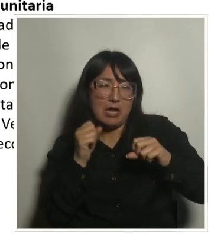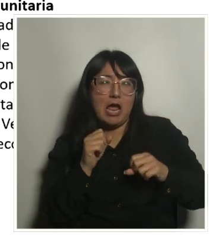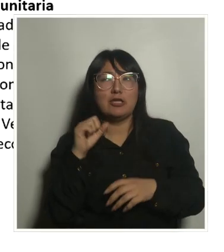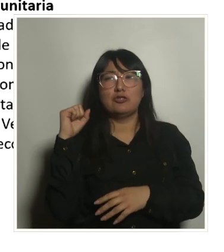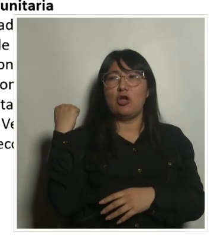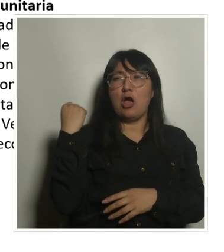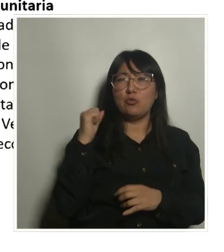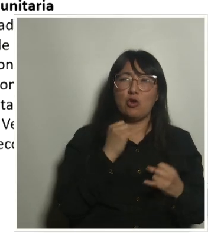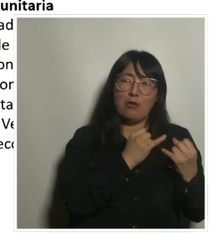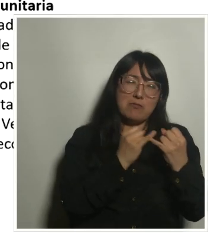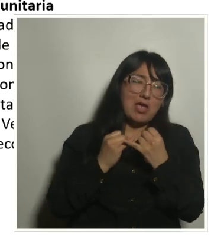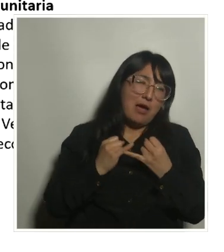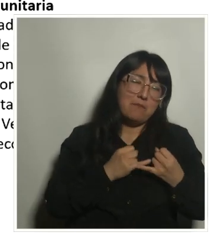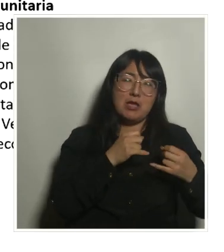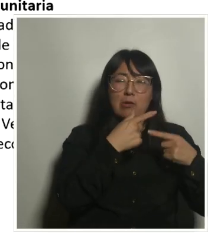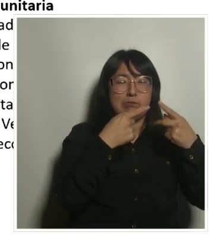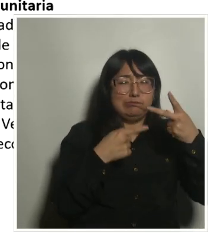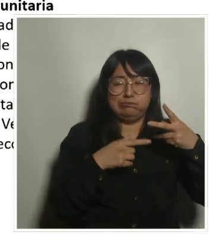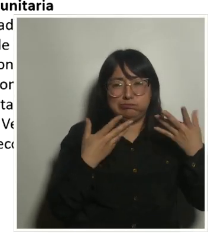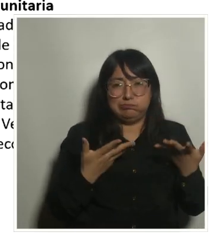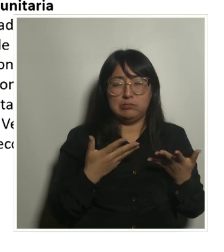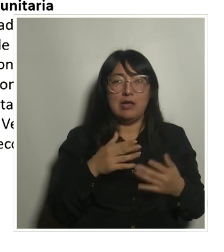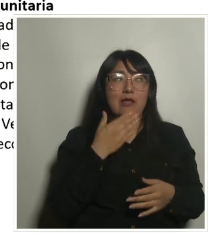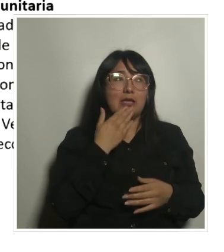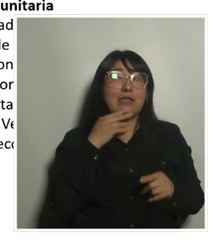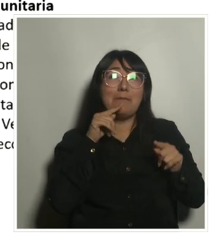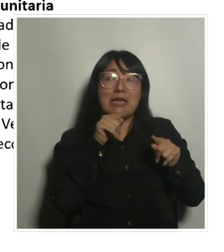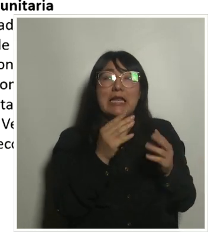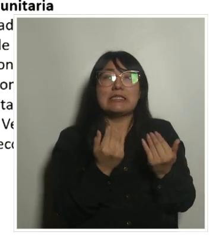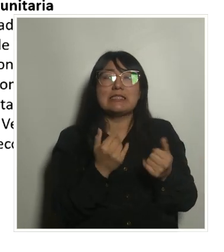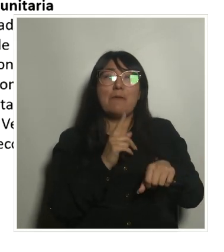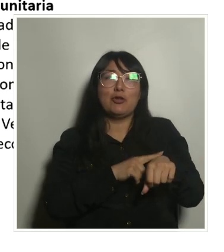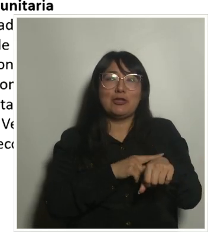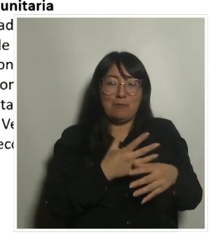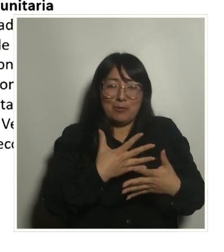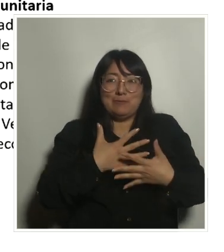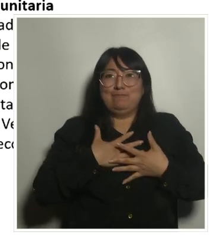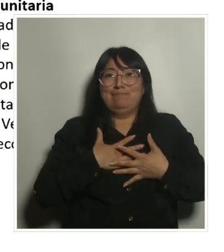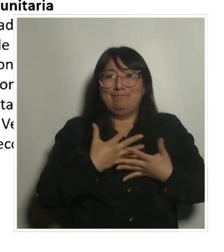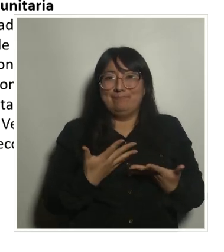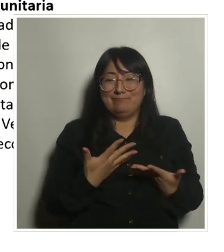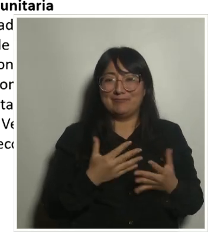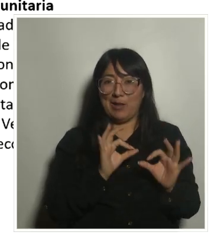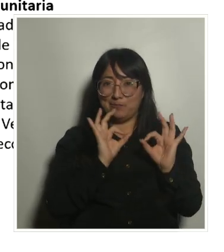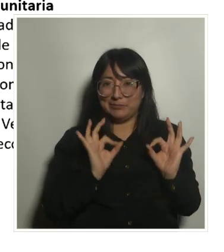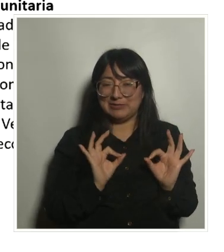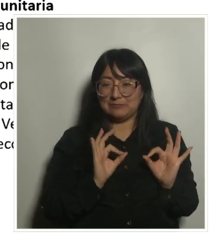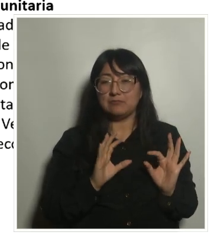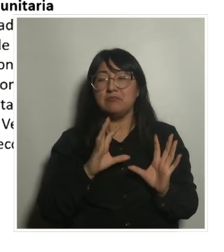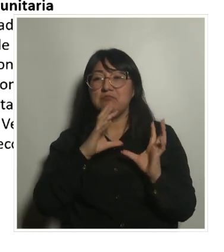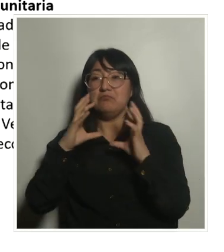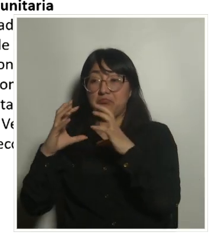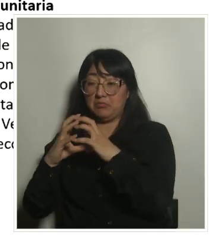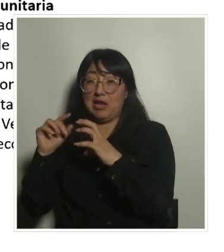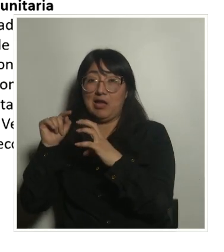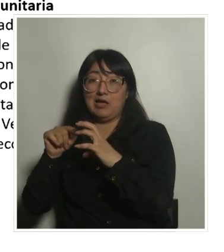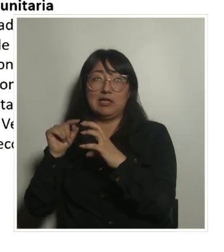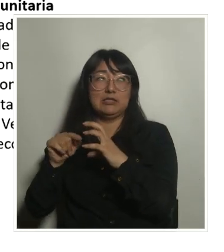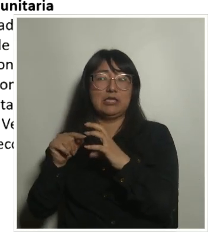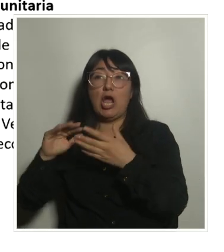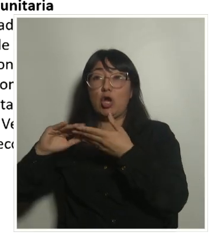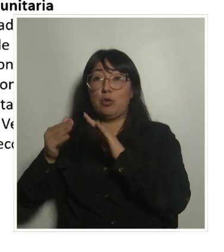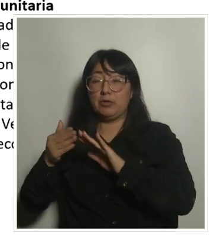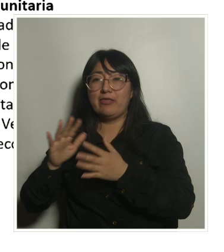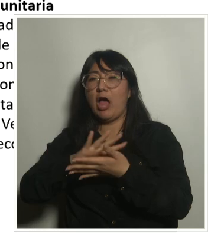etcétera, para lo cual necesitamos tener también un tiempo determinado, y la esfera comunitaria, que